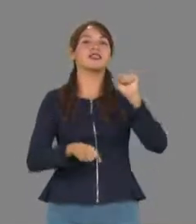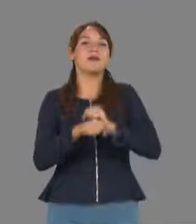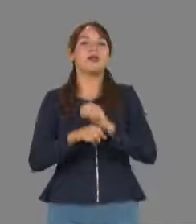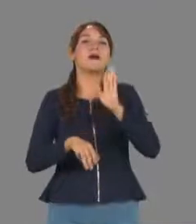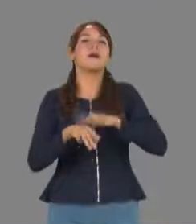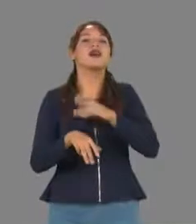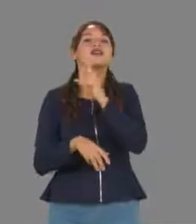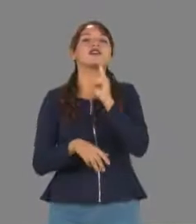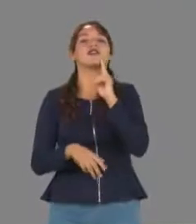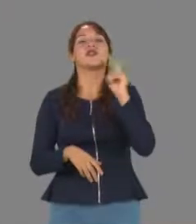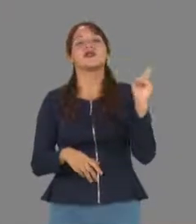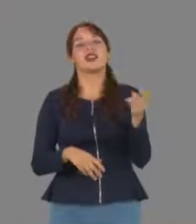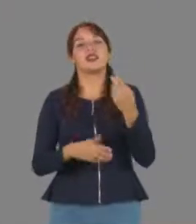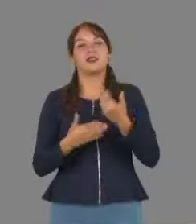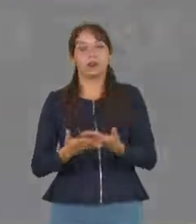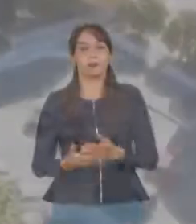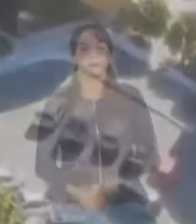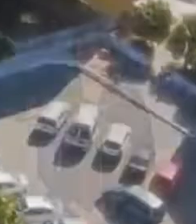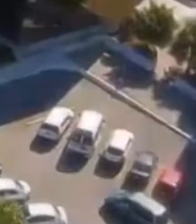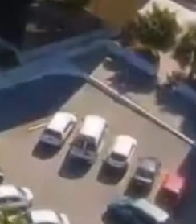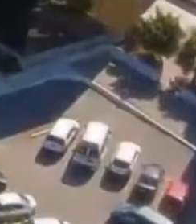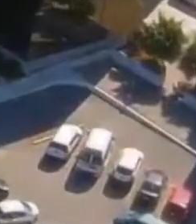universitarias. Pásenla bien.